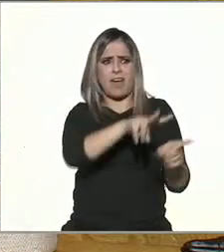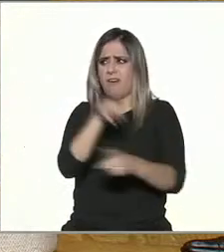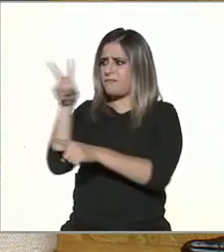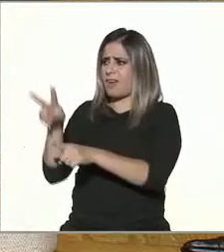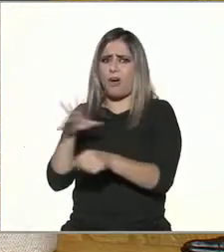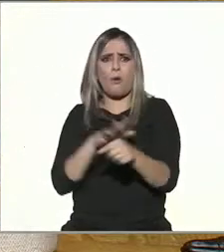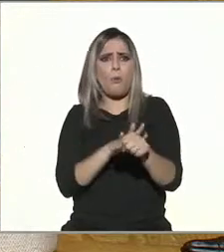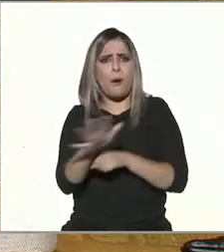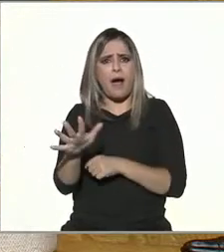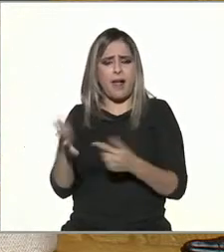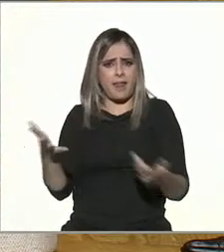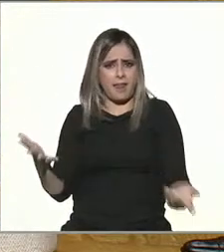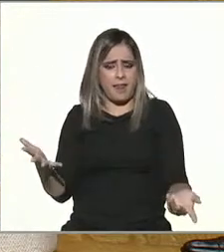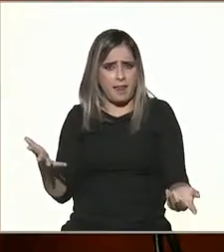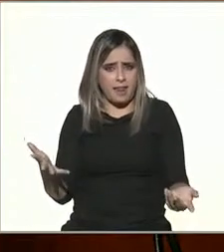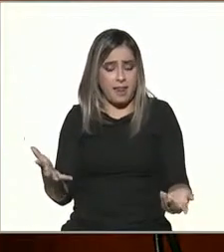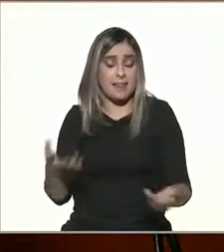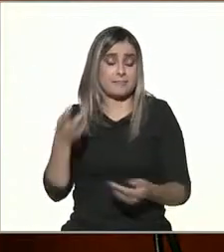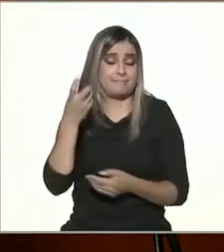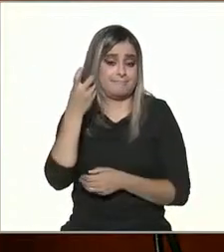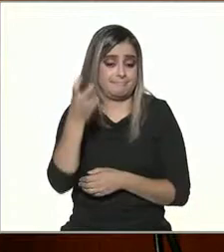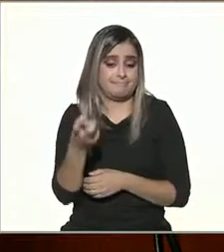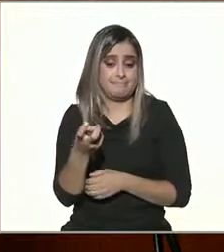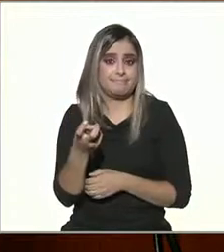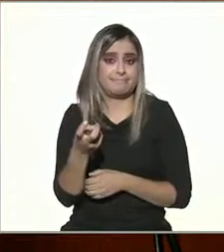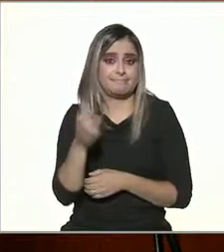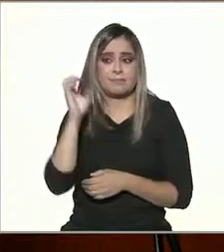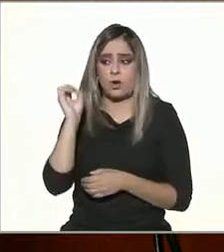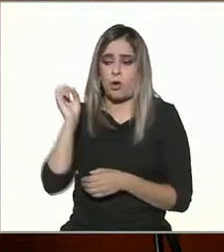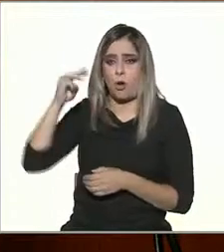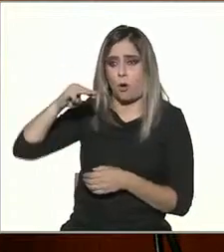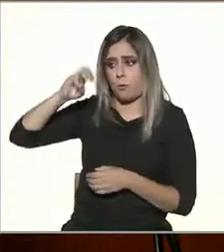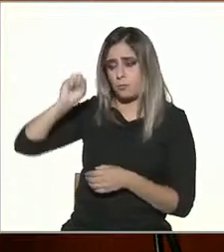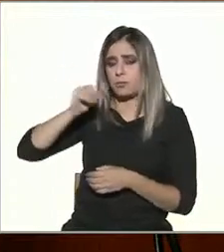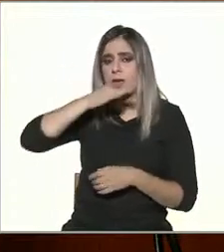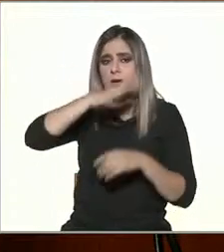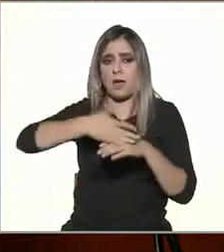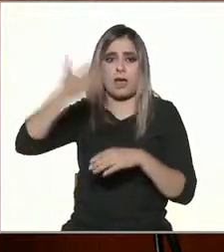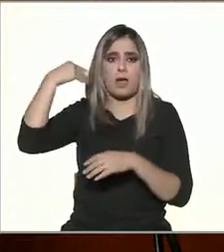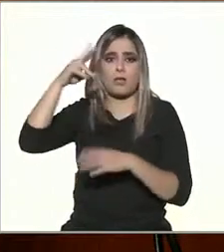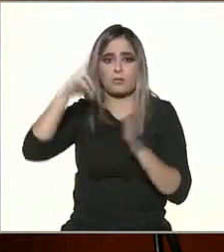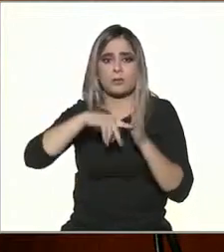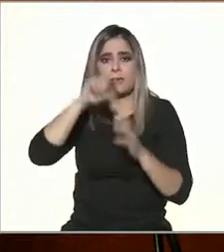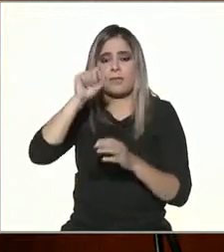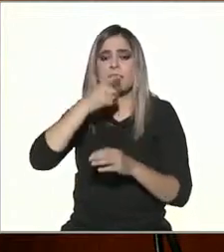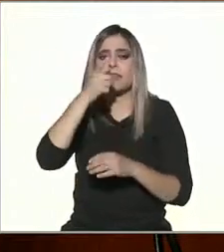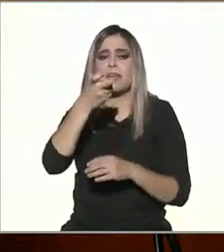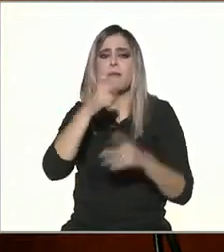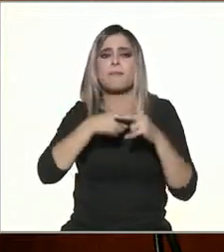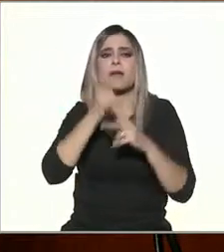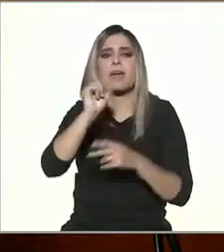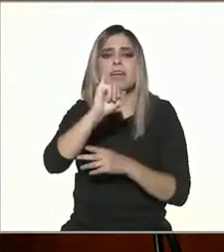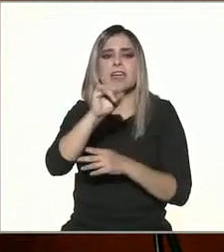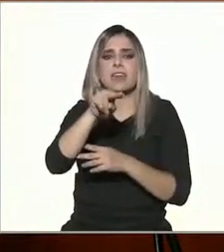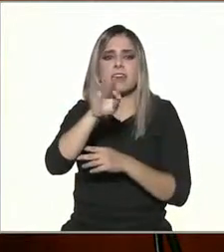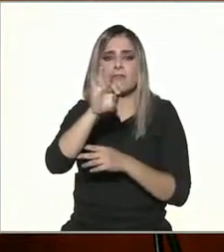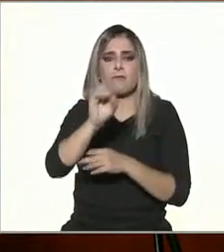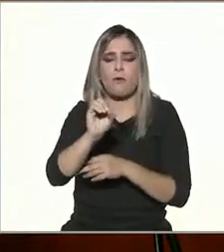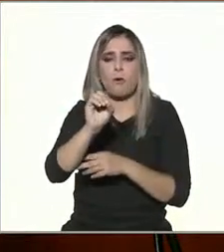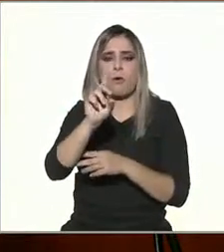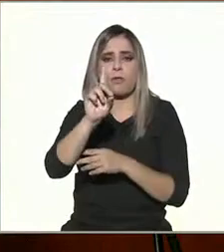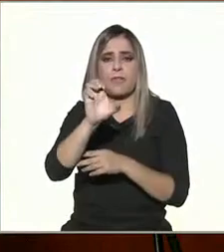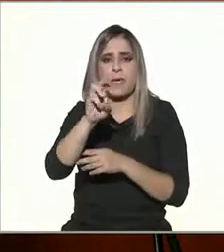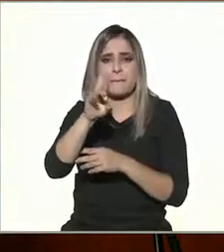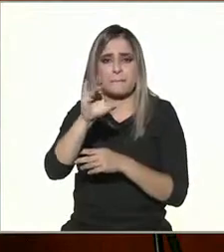Y ahí entra un estado que la misma OMS lo dijo en el 2020 que se llama infodemia. ¿Cuál es la infodemia? La